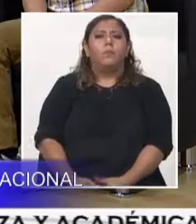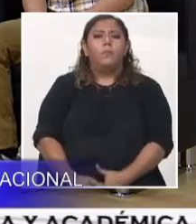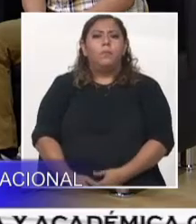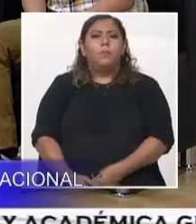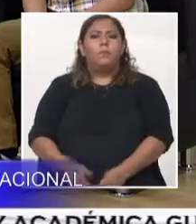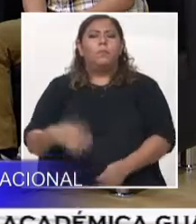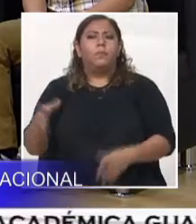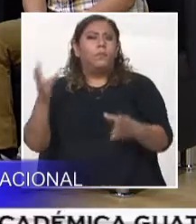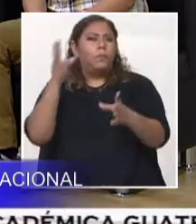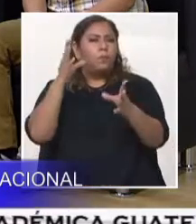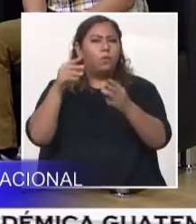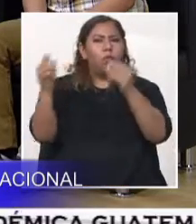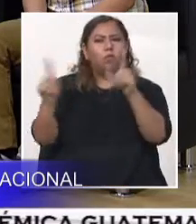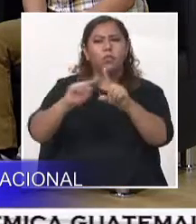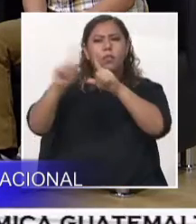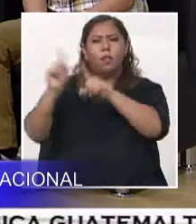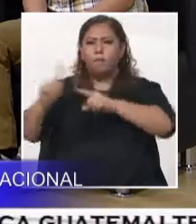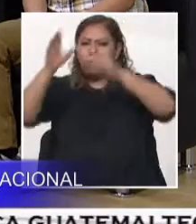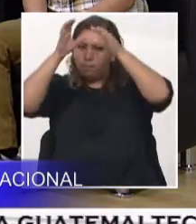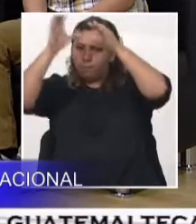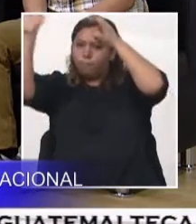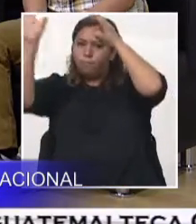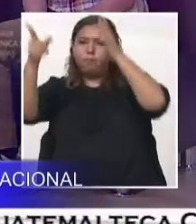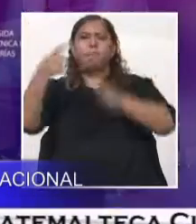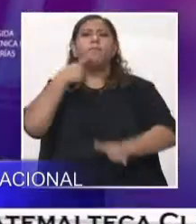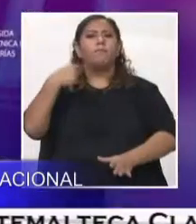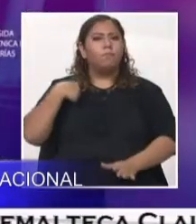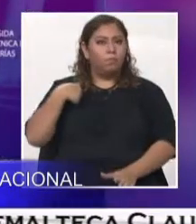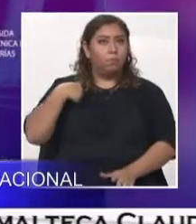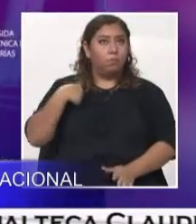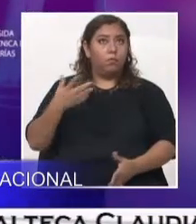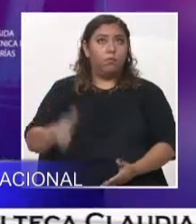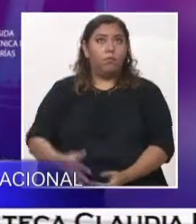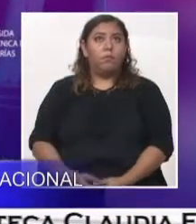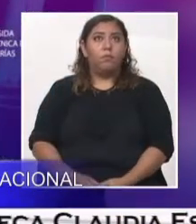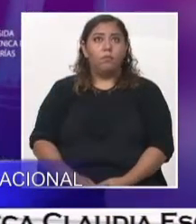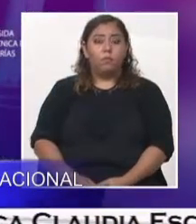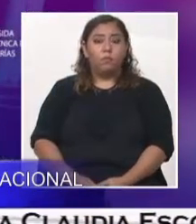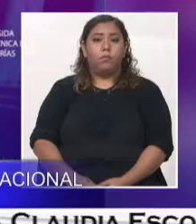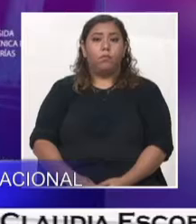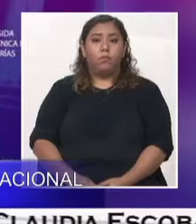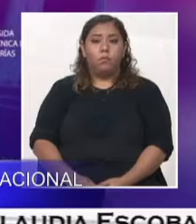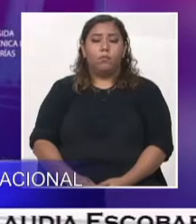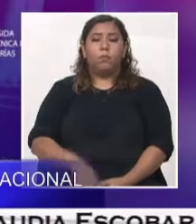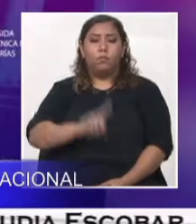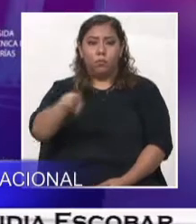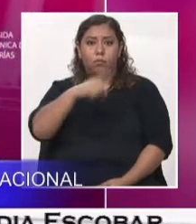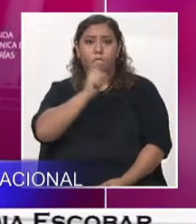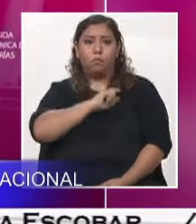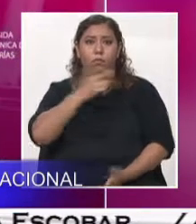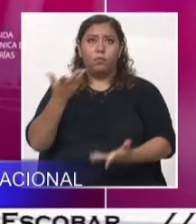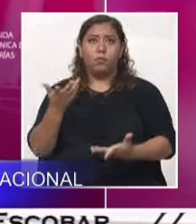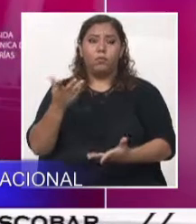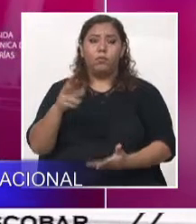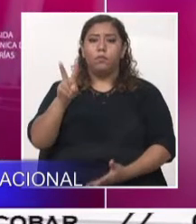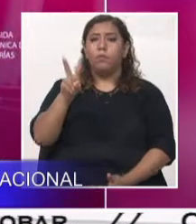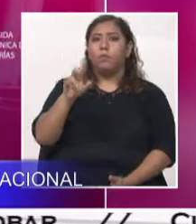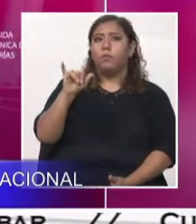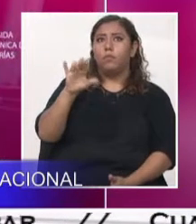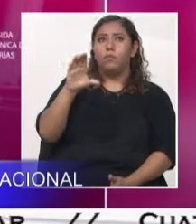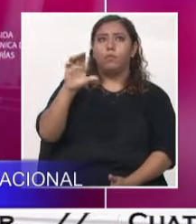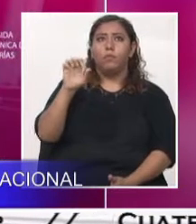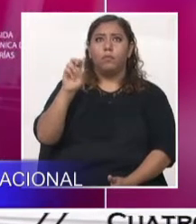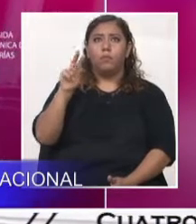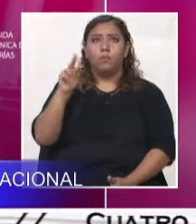gama de conocimientos que estarán, nos decían, vienen profesionales desde España. Desde España, don Vicente Gabaldón, que es el